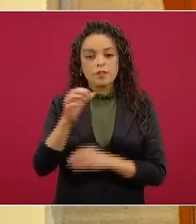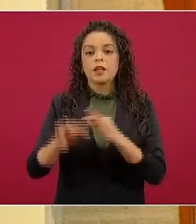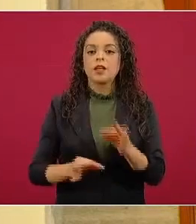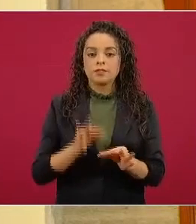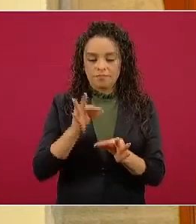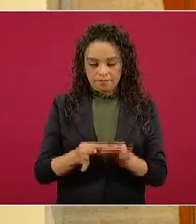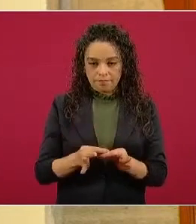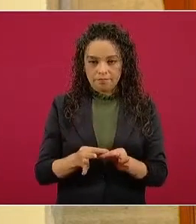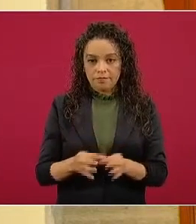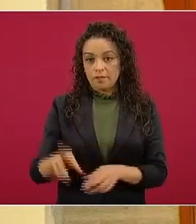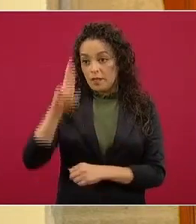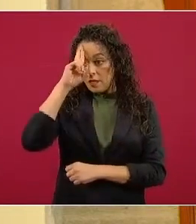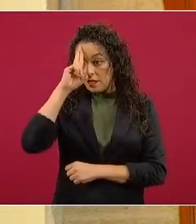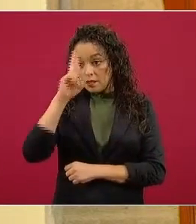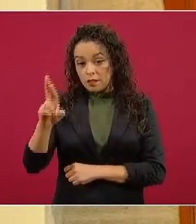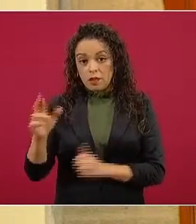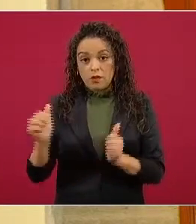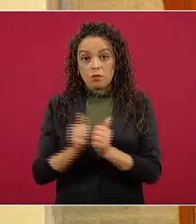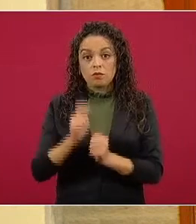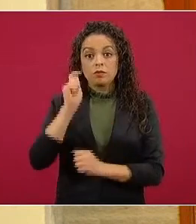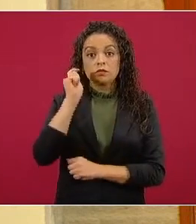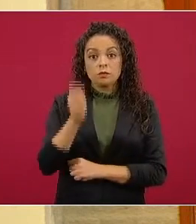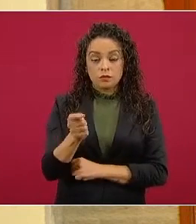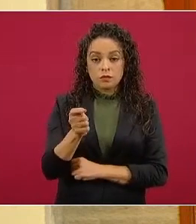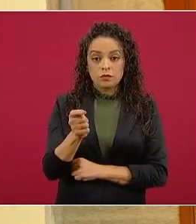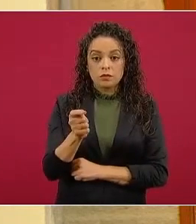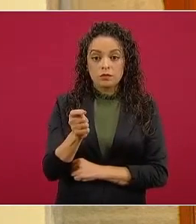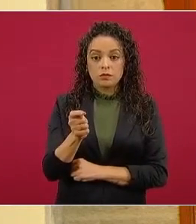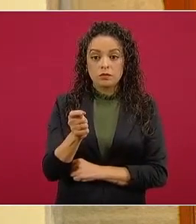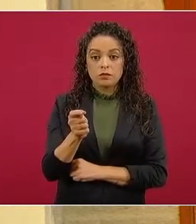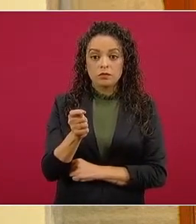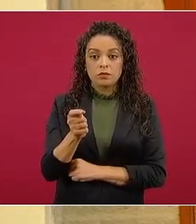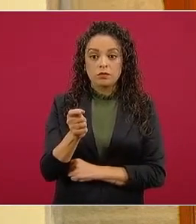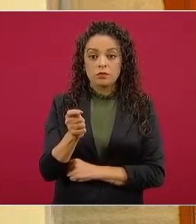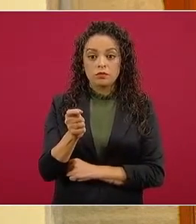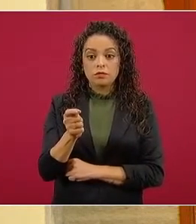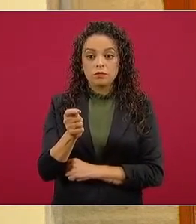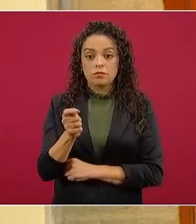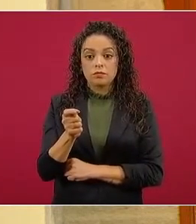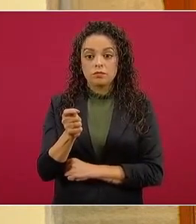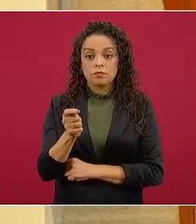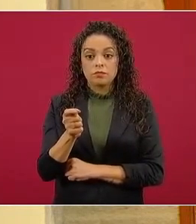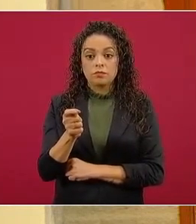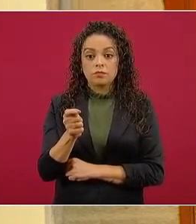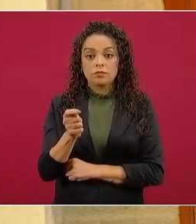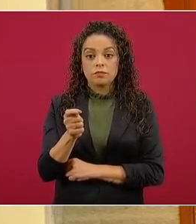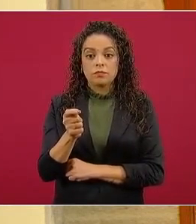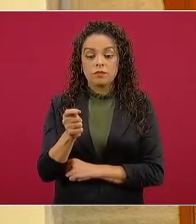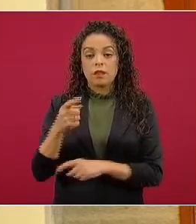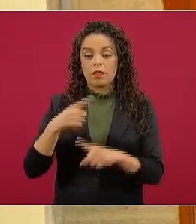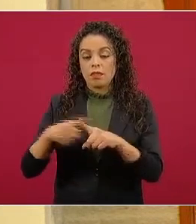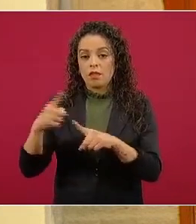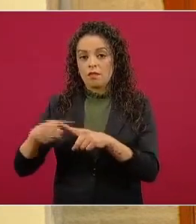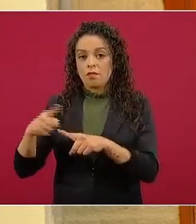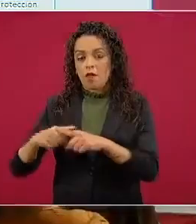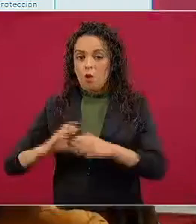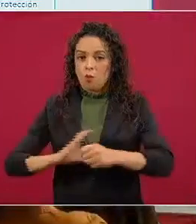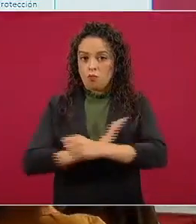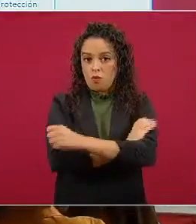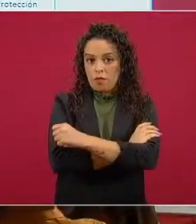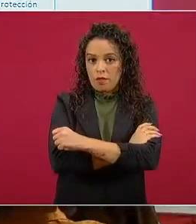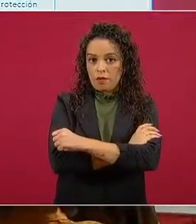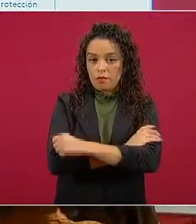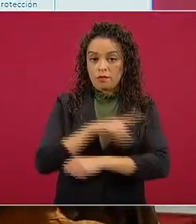respetuosas con el poder legislativo y con el poder judicial y el poder ejecutivo dejará de ser el poder de los